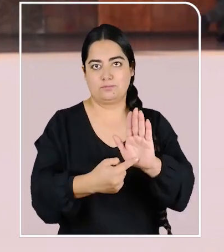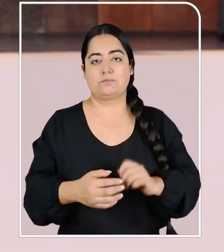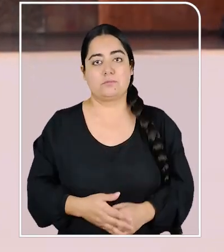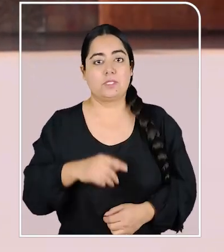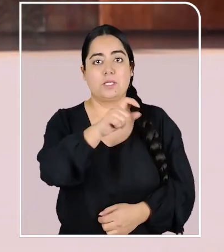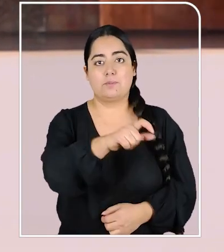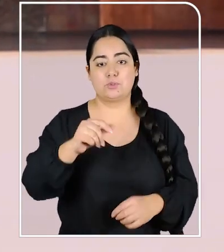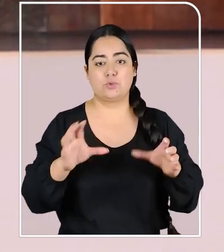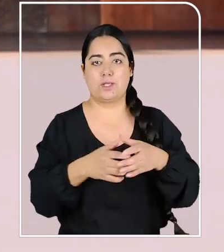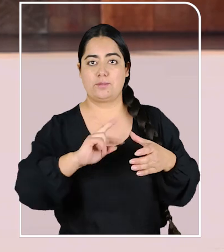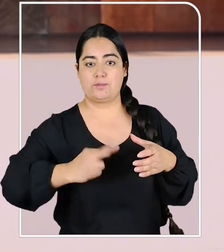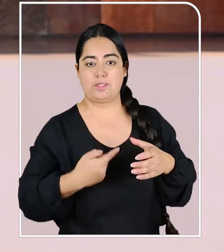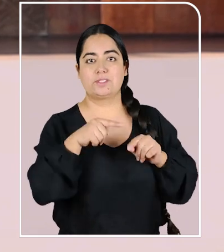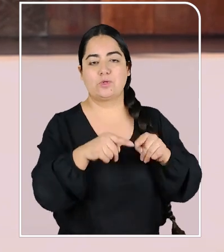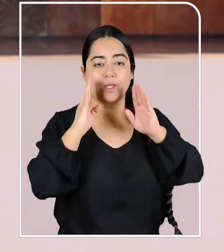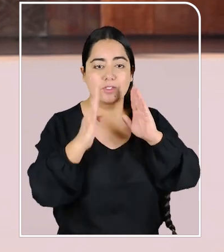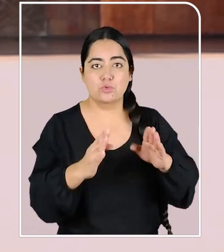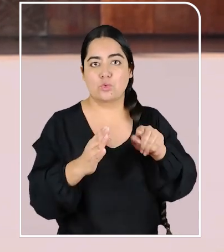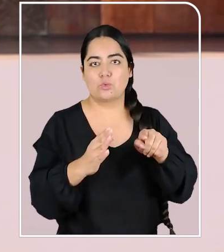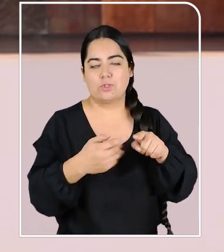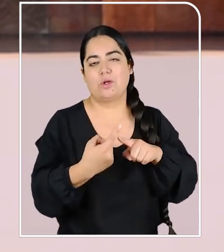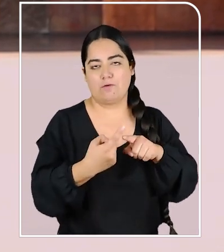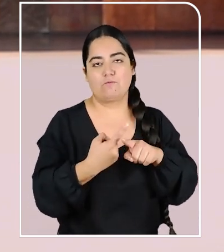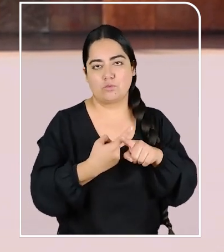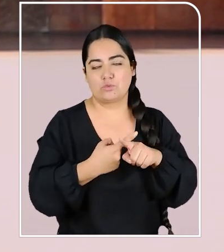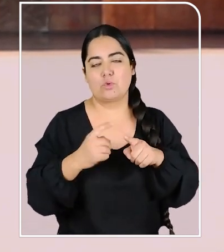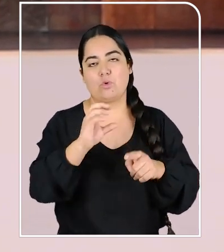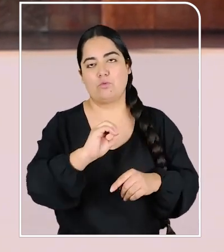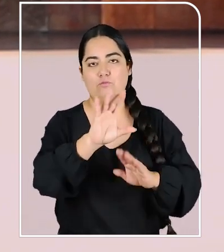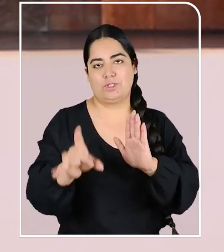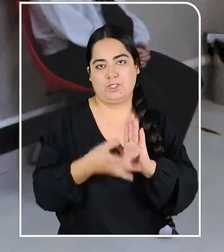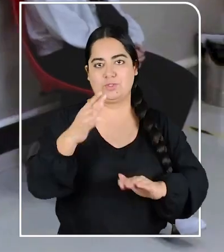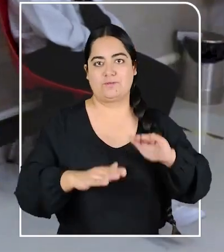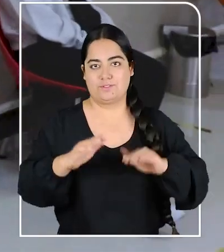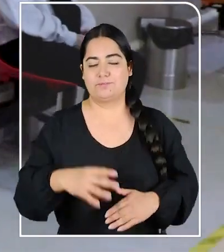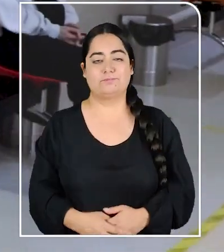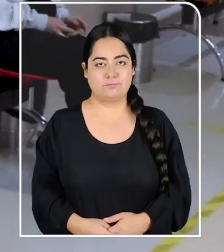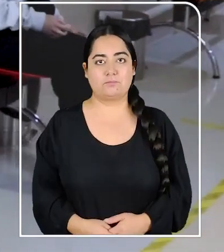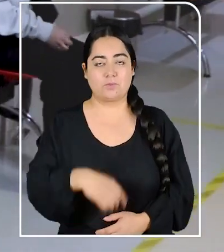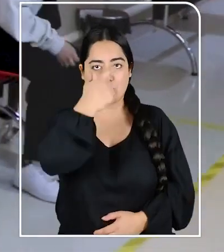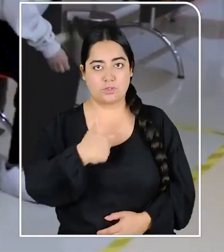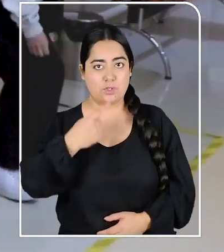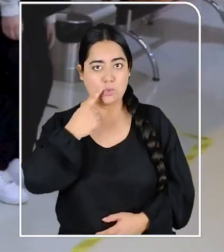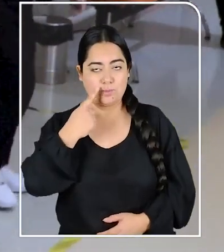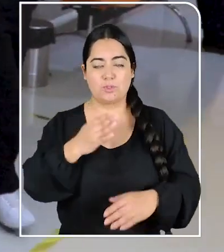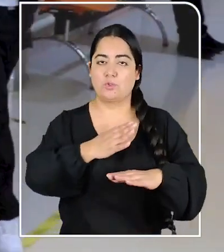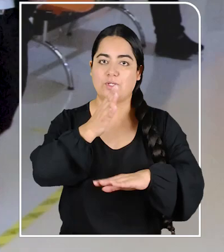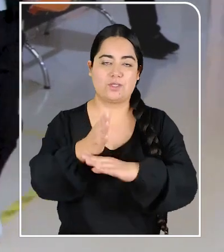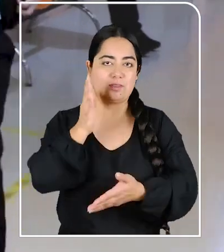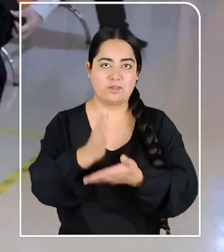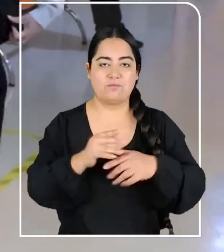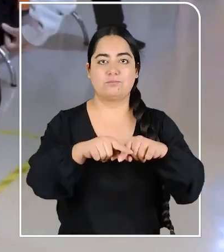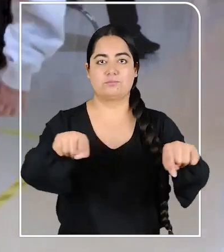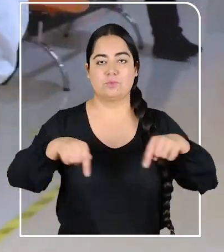identificarse y que la población trans a veces en el trato sufre este tipo de abusos o de vulneraciones. Yo, siendo hombre, me